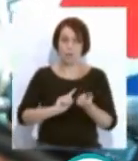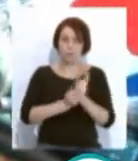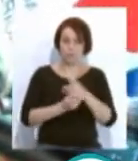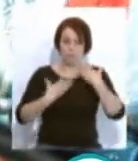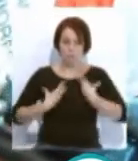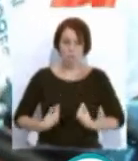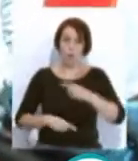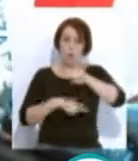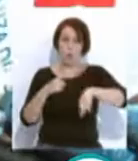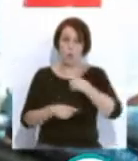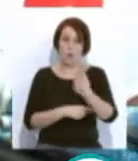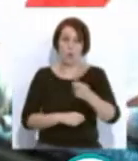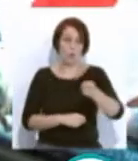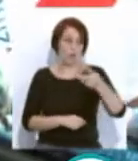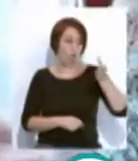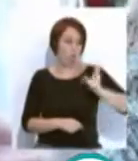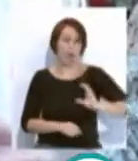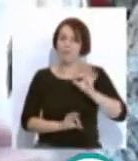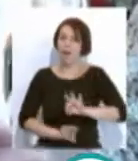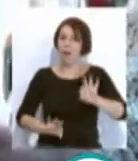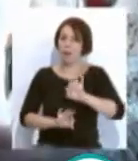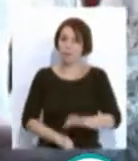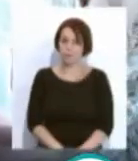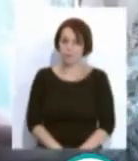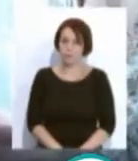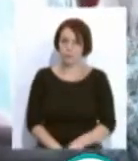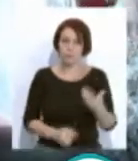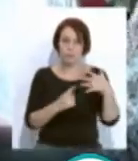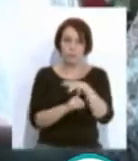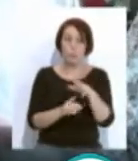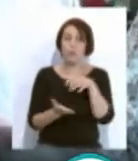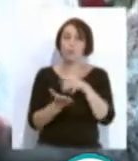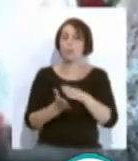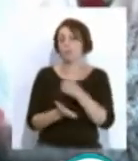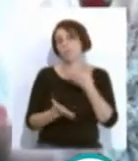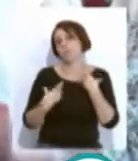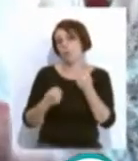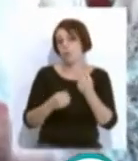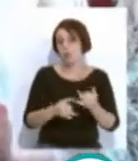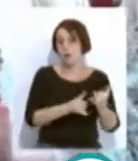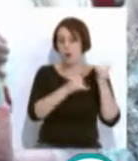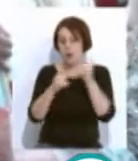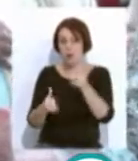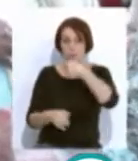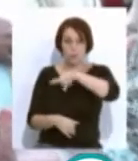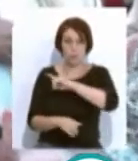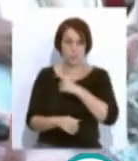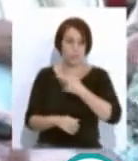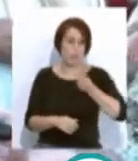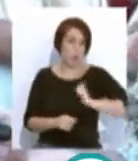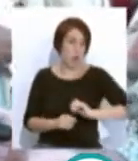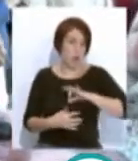Y después no nos vemos ni recompensados económicamente. La situación que viven cuando llegan a los centros de salud que intentamos desde nuestra